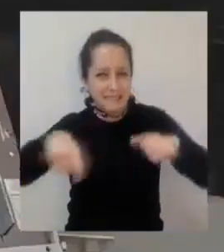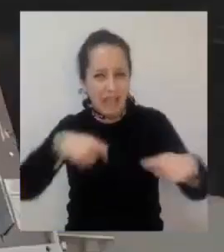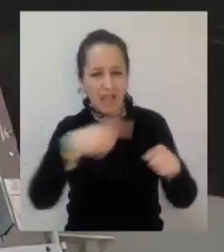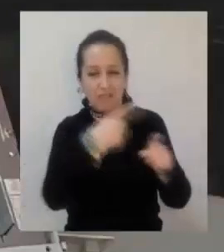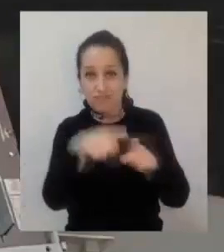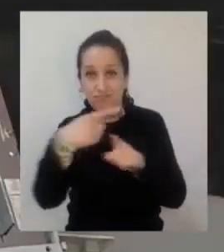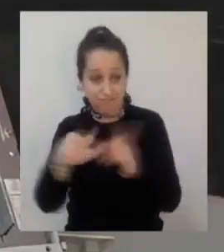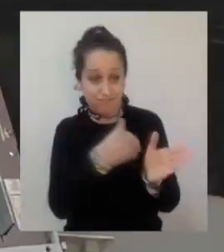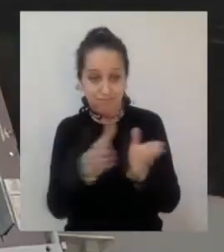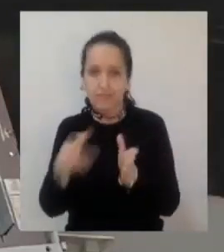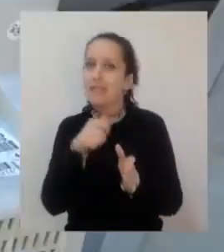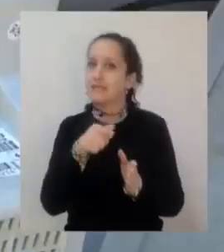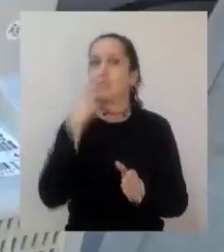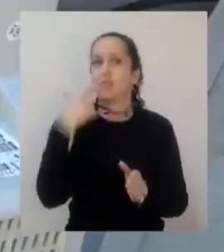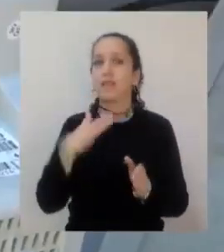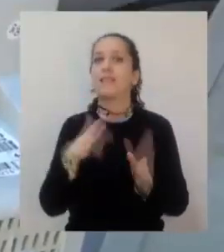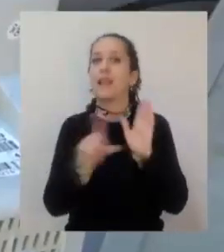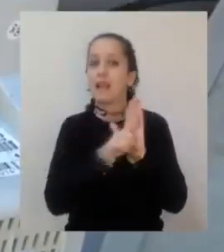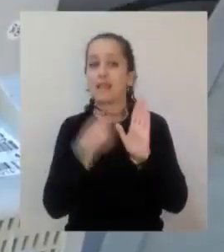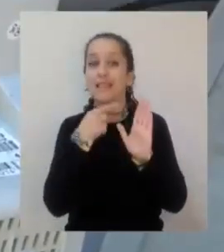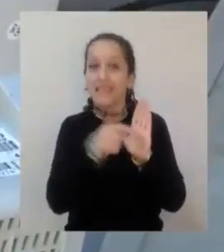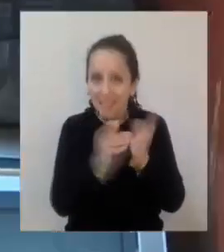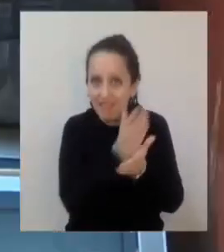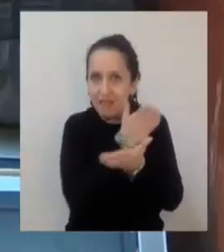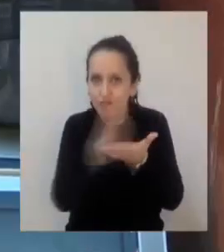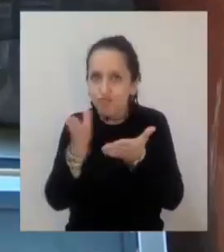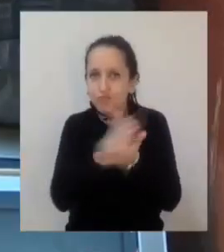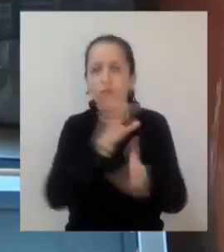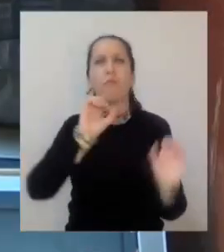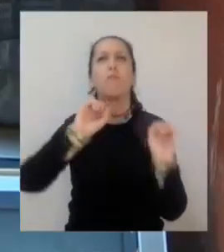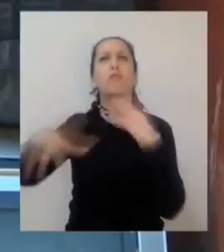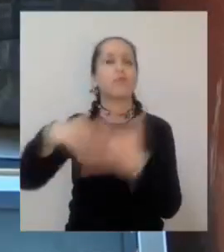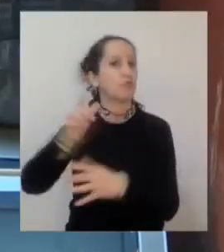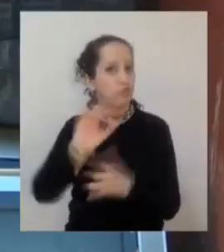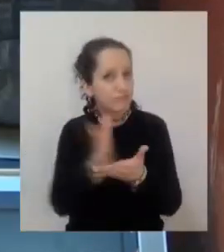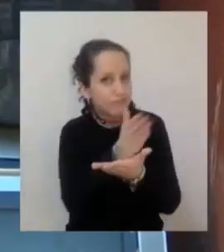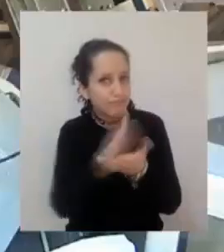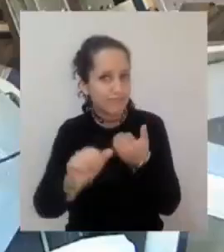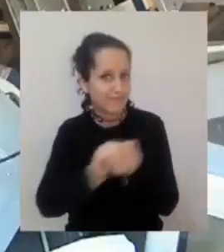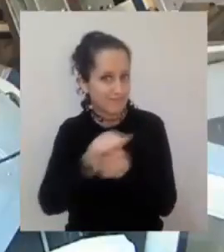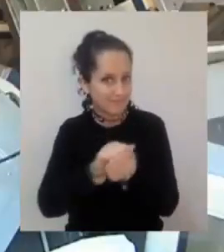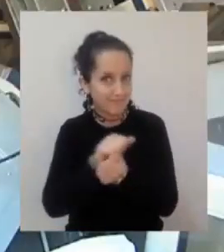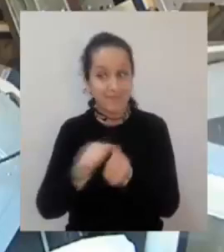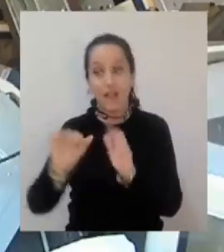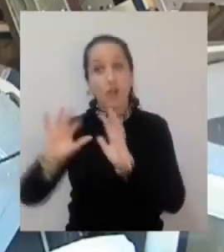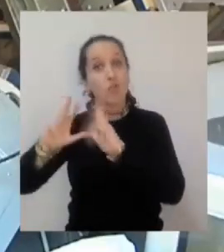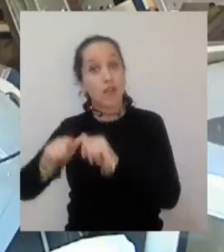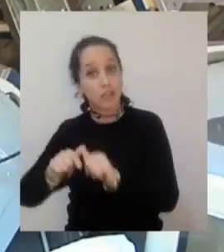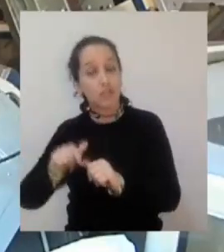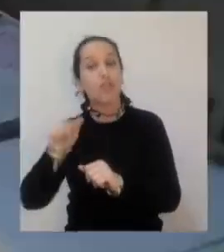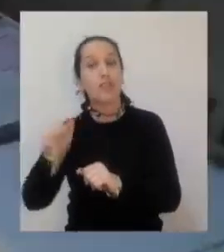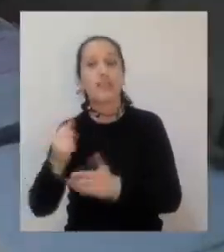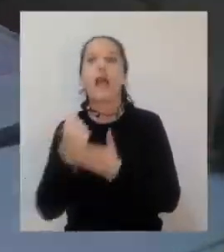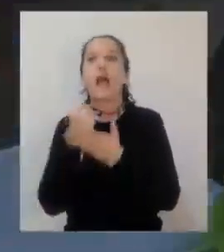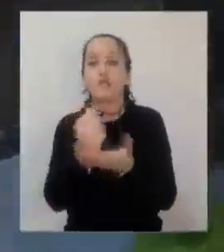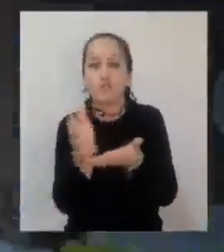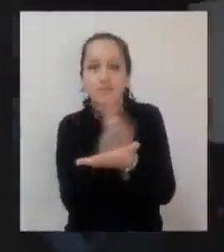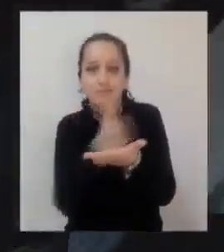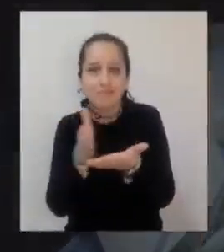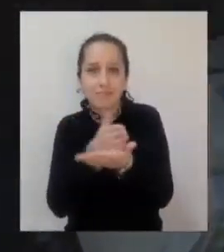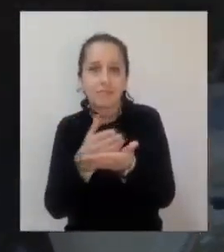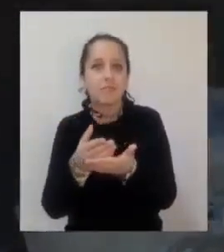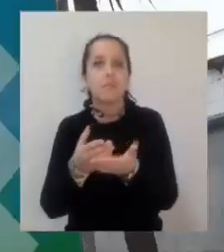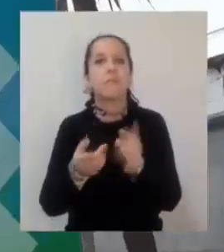productos prioritarios considerados en la ley y Resimple apoyará parte importante de esta tarea pues es el primer sistema de